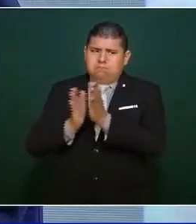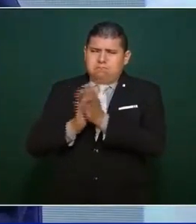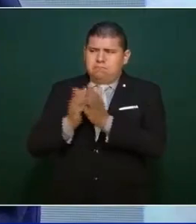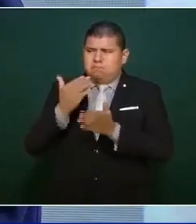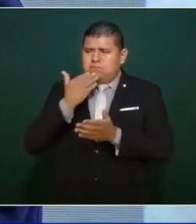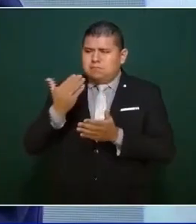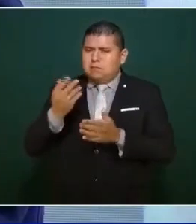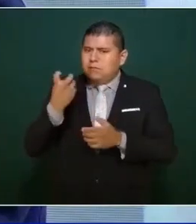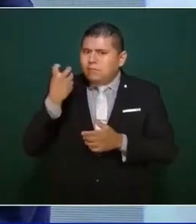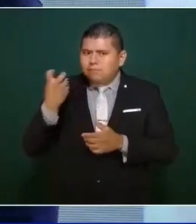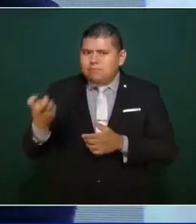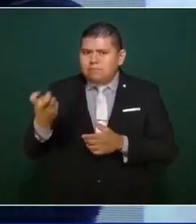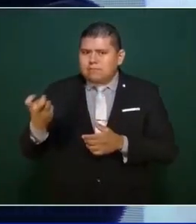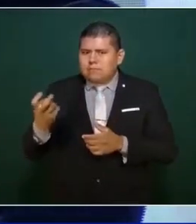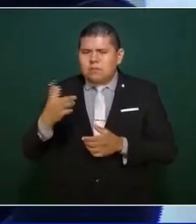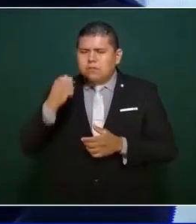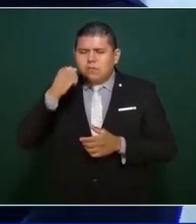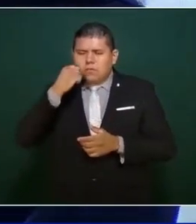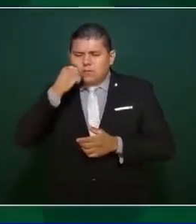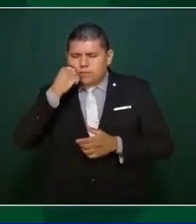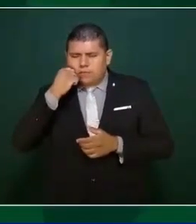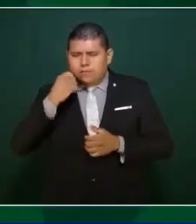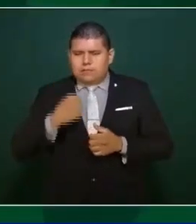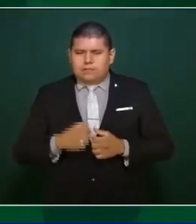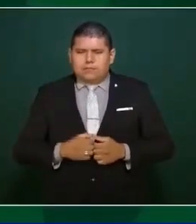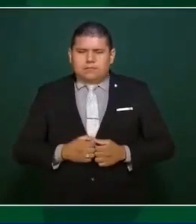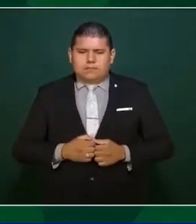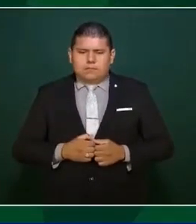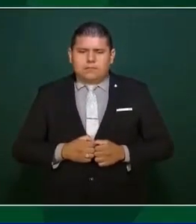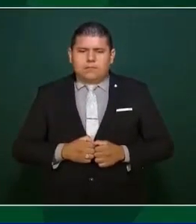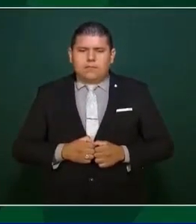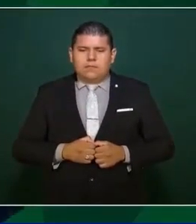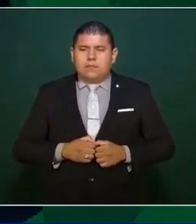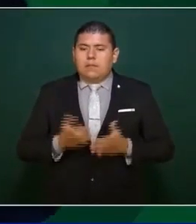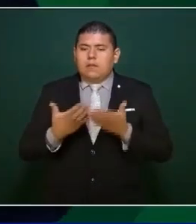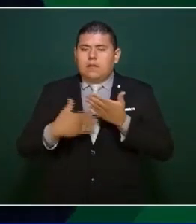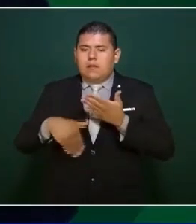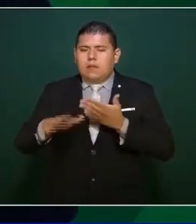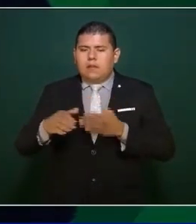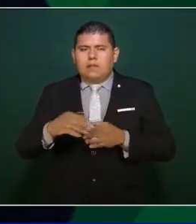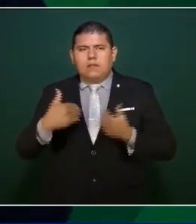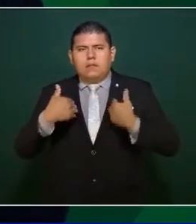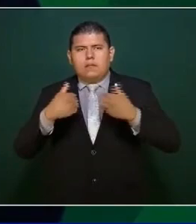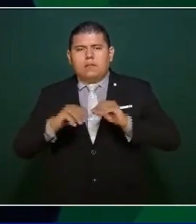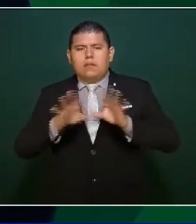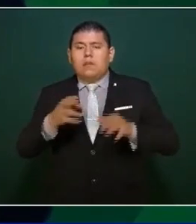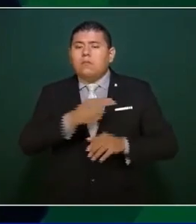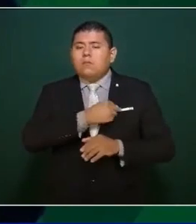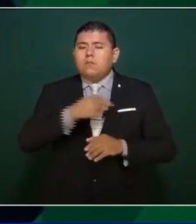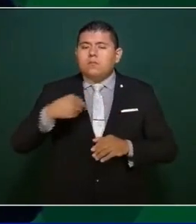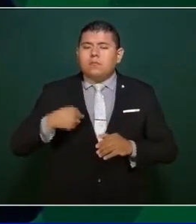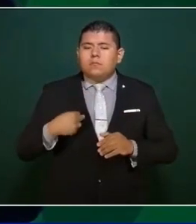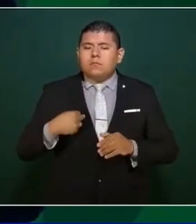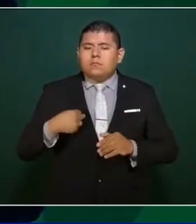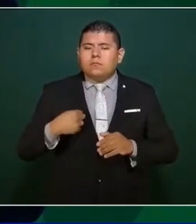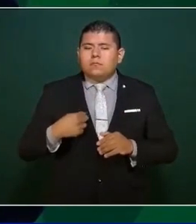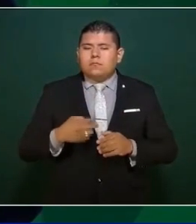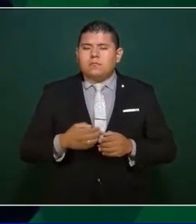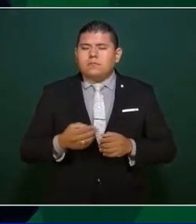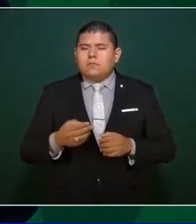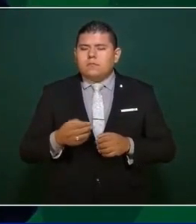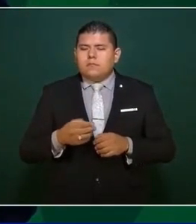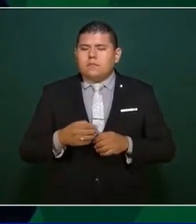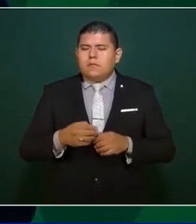Entonces, por eso, pero de todas maneras, lo que debe de quedar en claro es que nosotros no